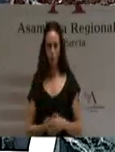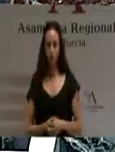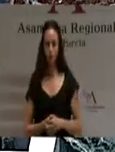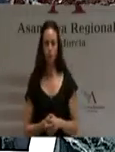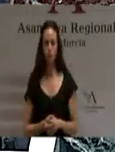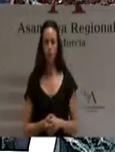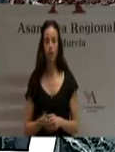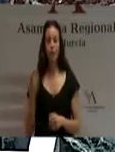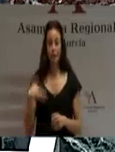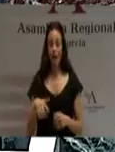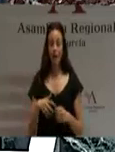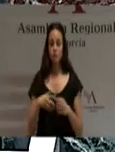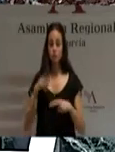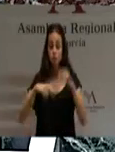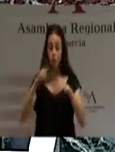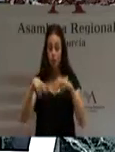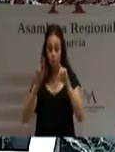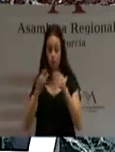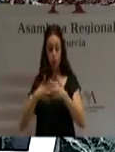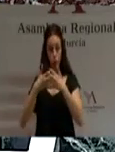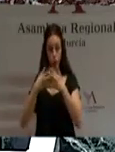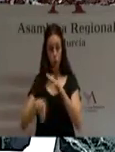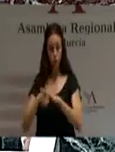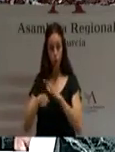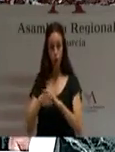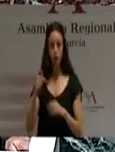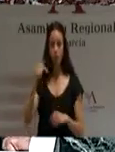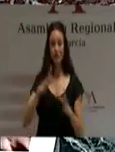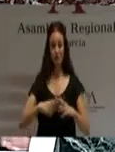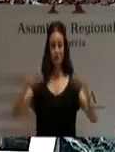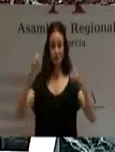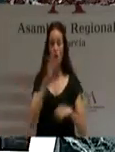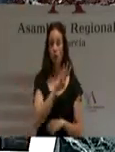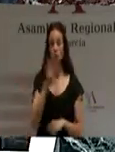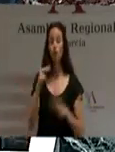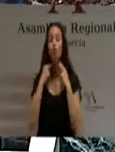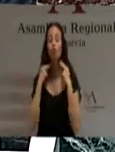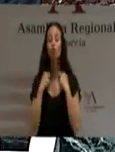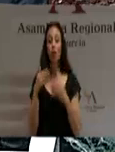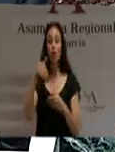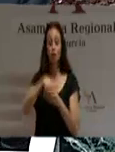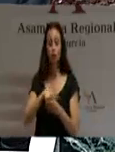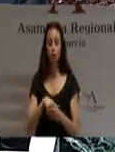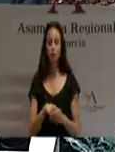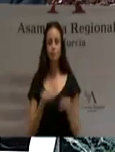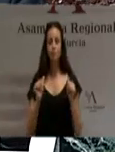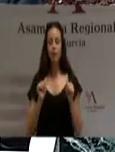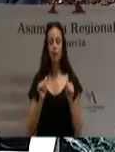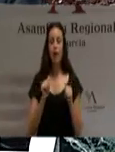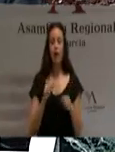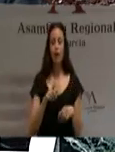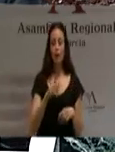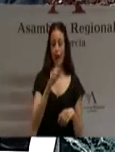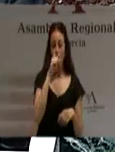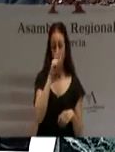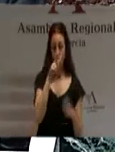de acabar la obra y ponerlo en funcionamiento, esta Asamblea Regional, con el voto de 44 diputados, autorizó en 2009 un aval que superara